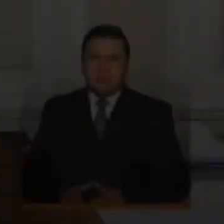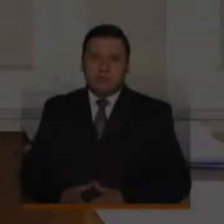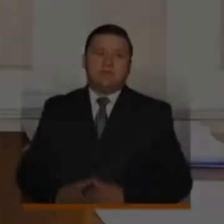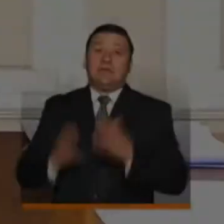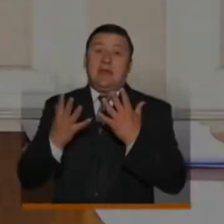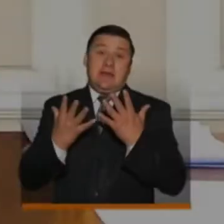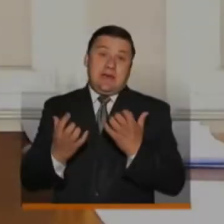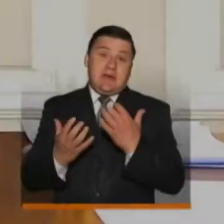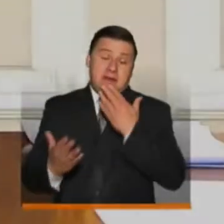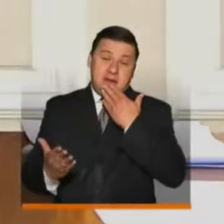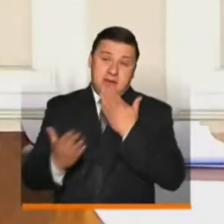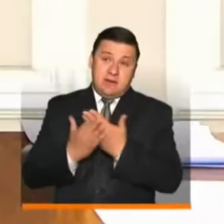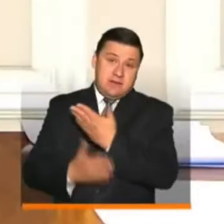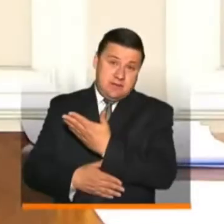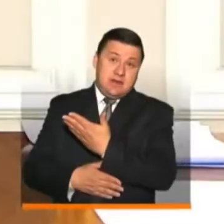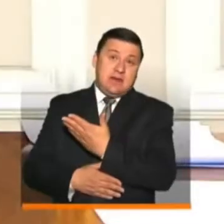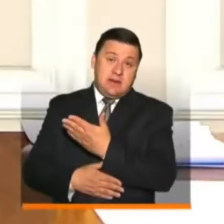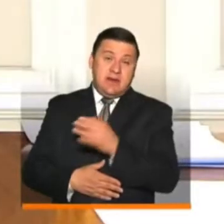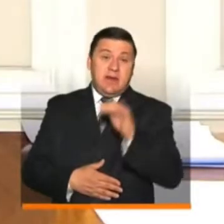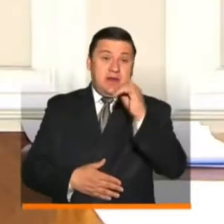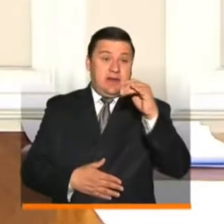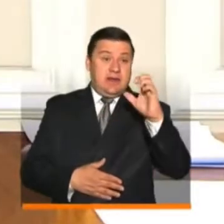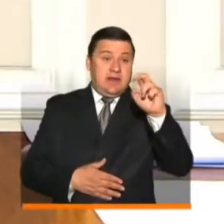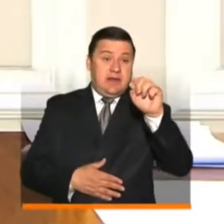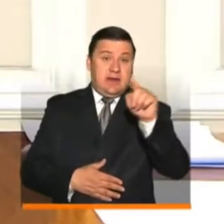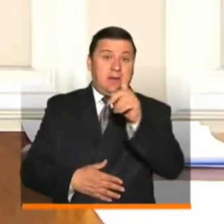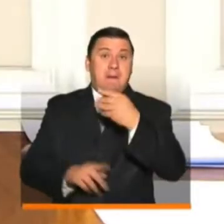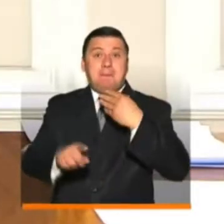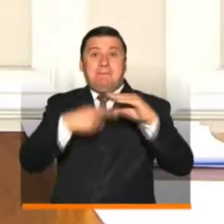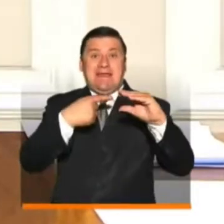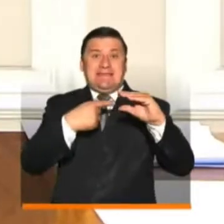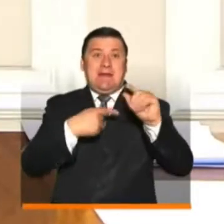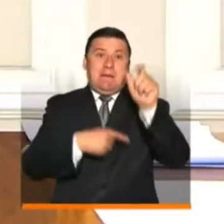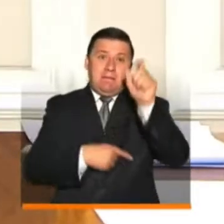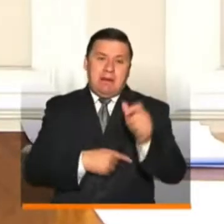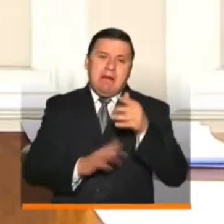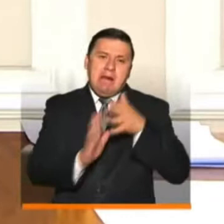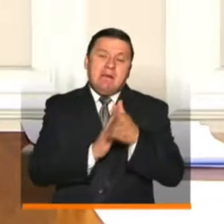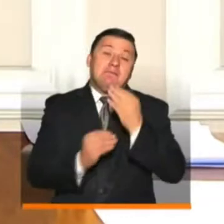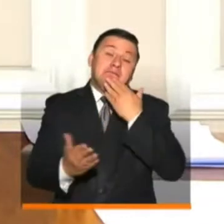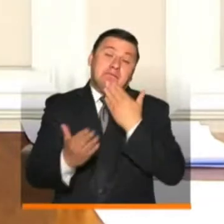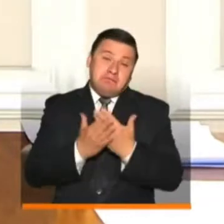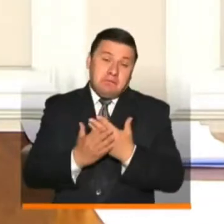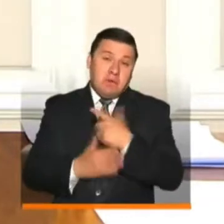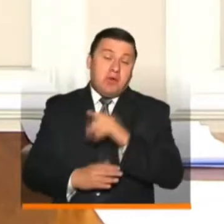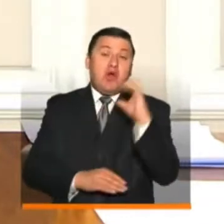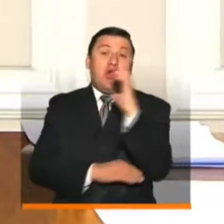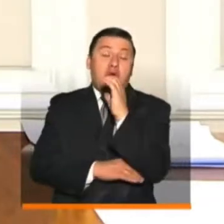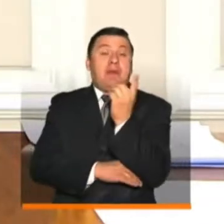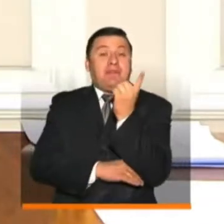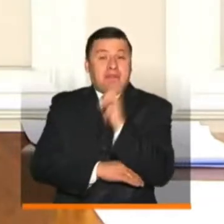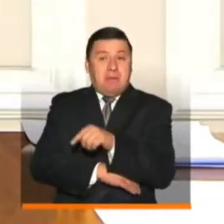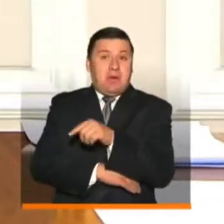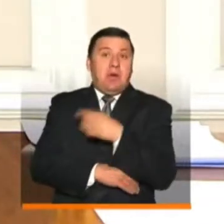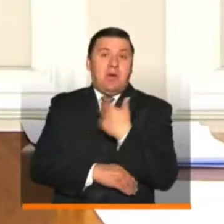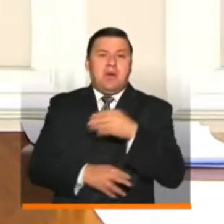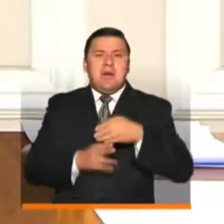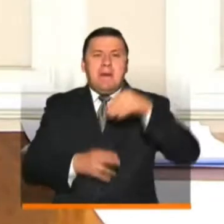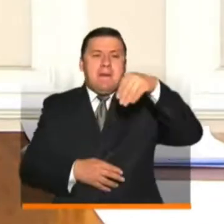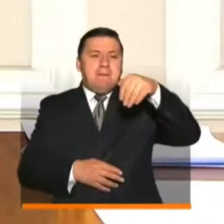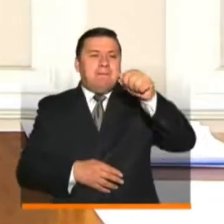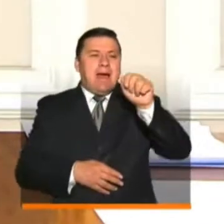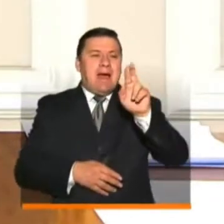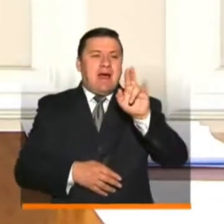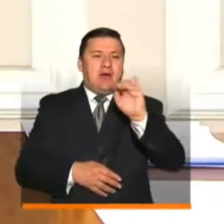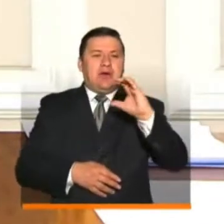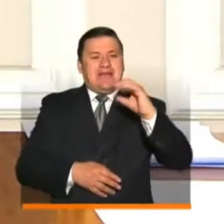Quiero agradecerle a Jeff Mayoncolda ese mensaje que nos envía y también agradecerle a un colombiano que es Mario Chamorro